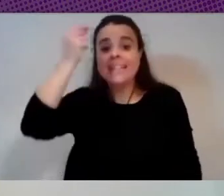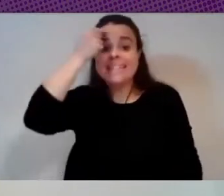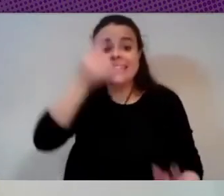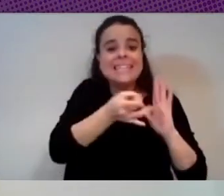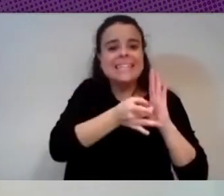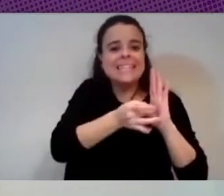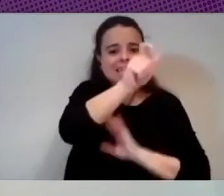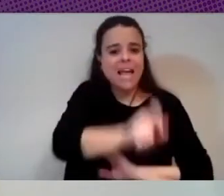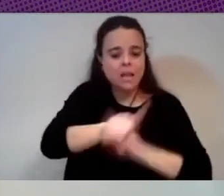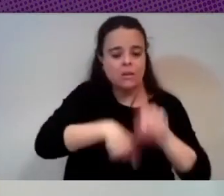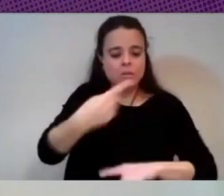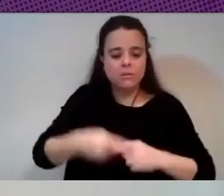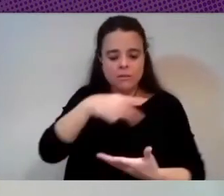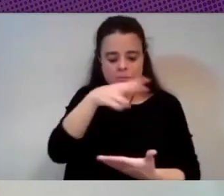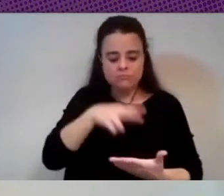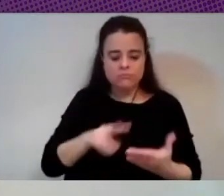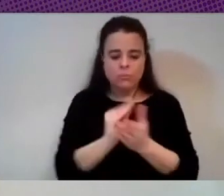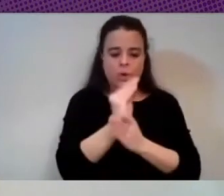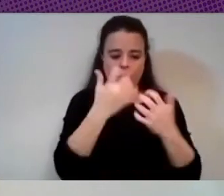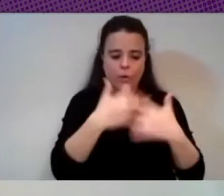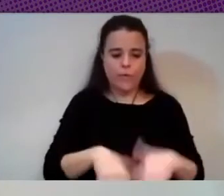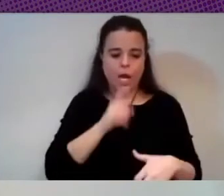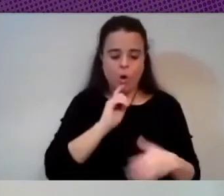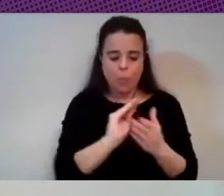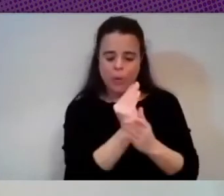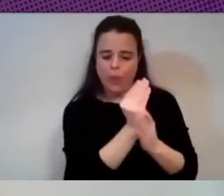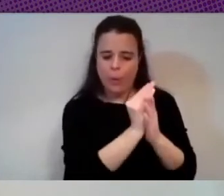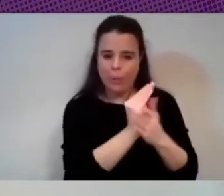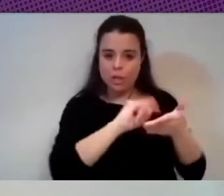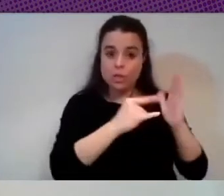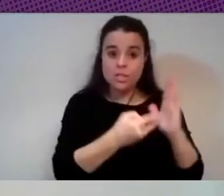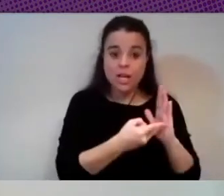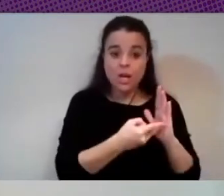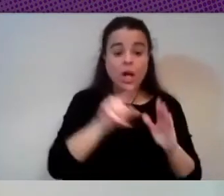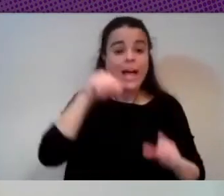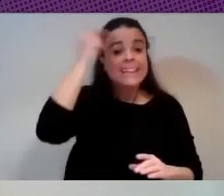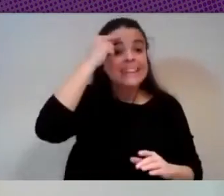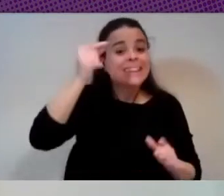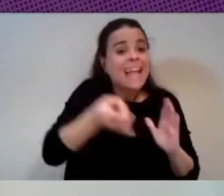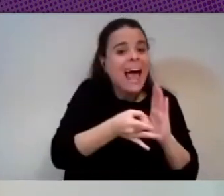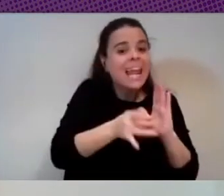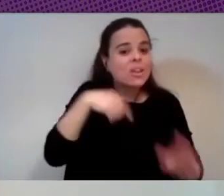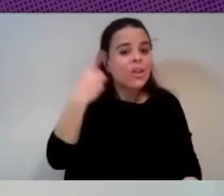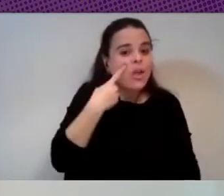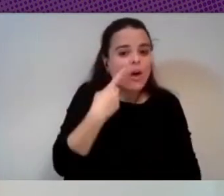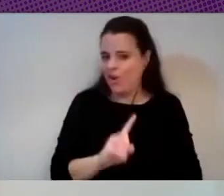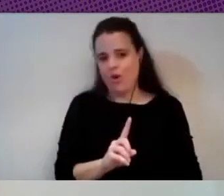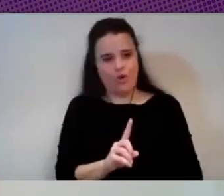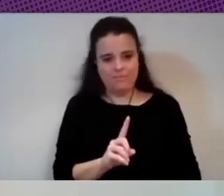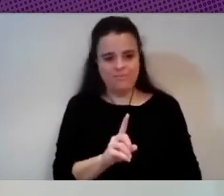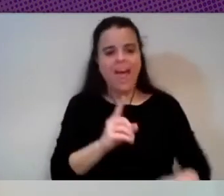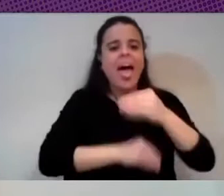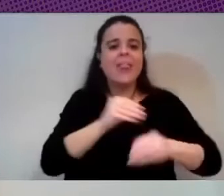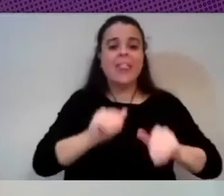cómo funciona el producto con los documentos técnicos no detecta talento lo que hace es comparar a las personas candidatas con los